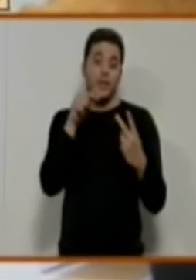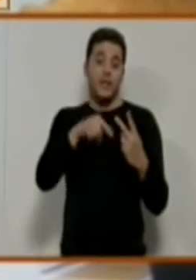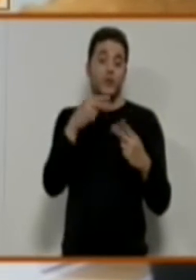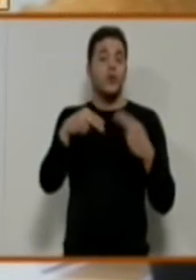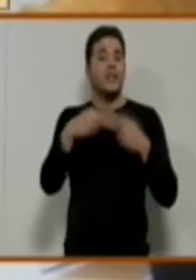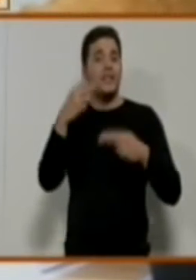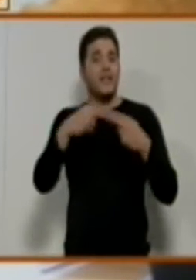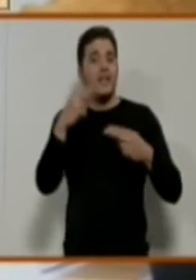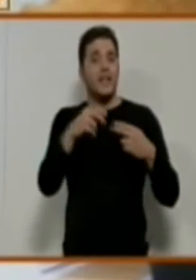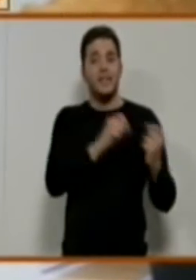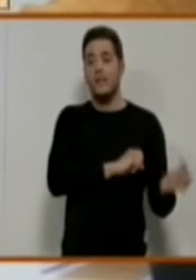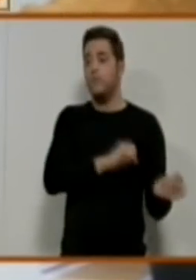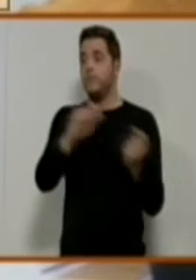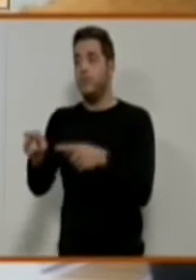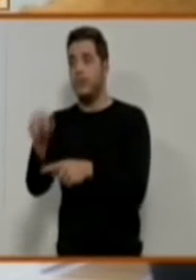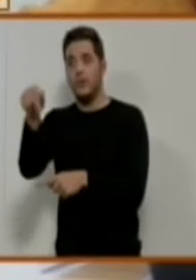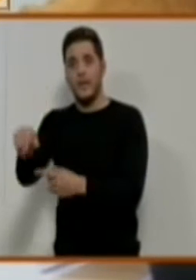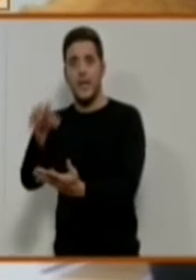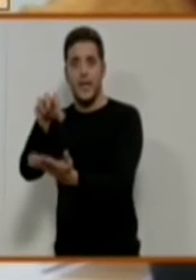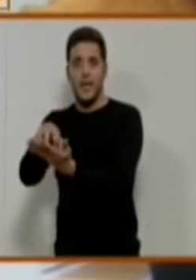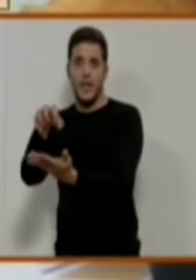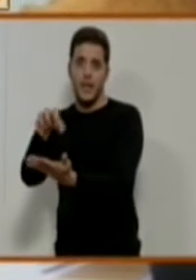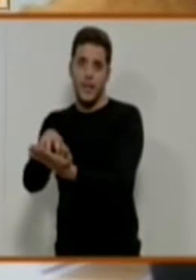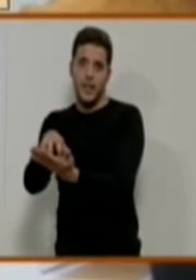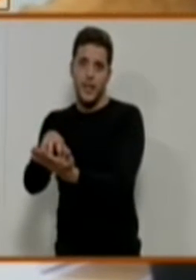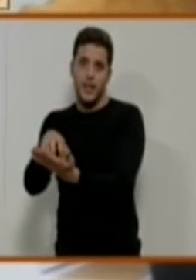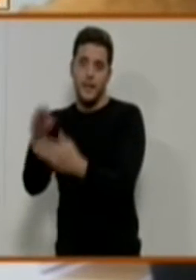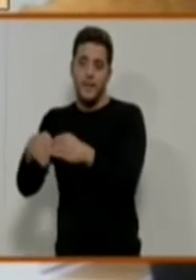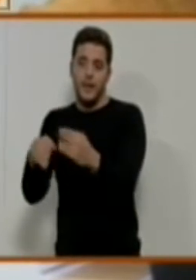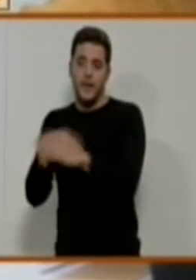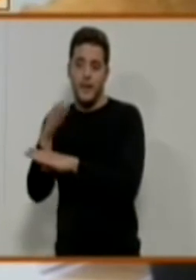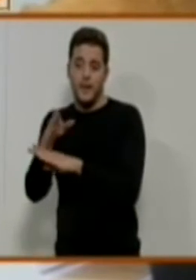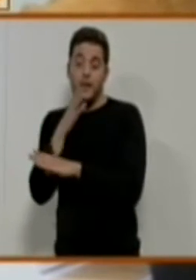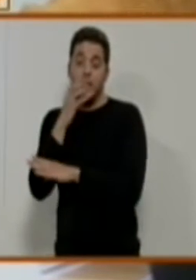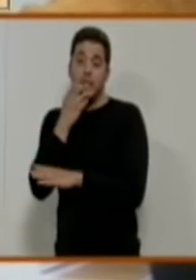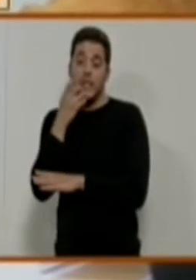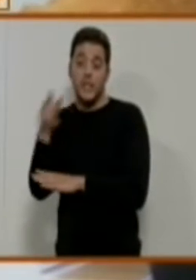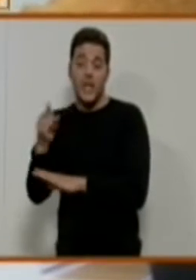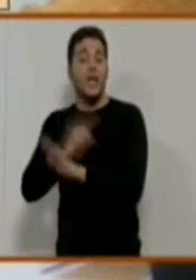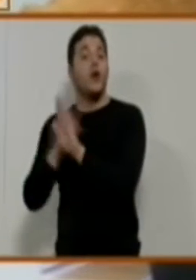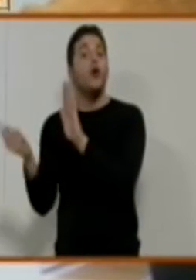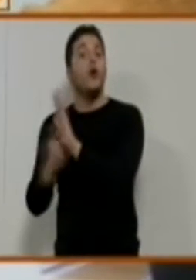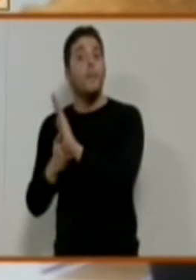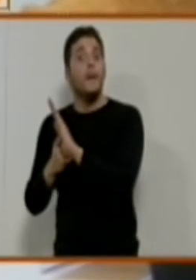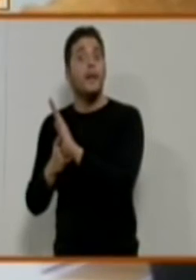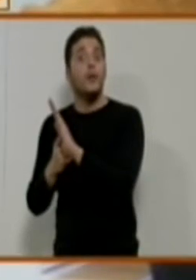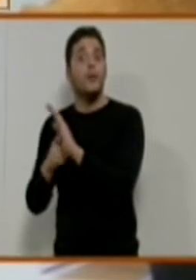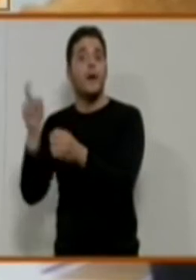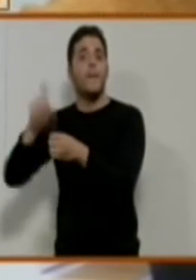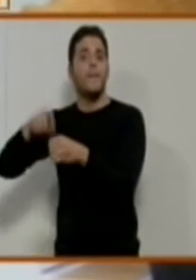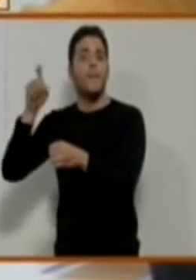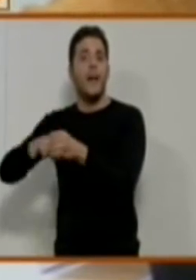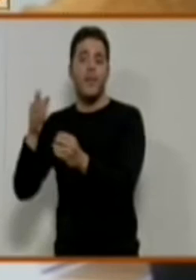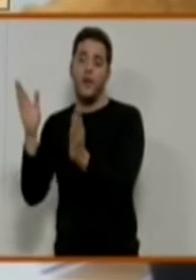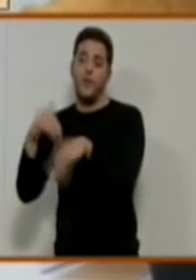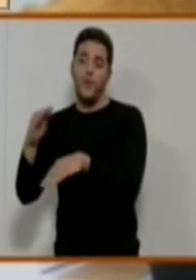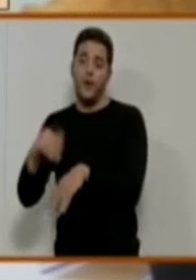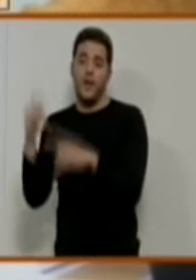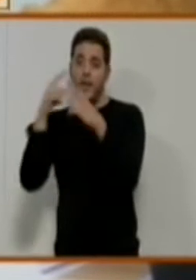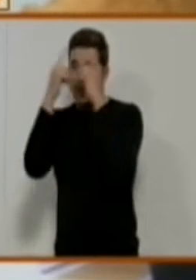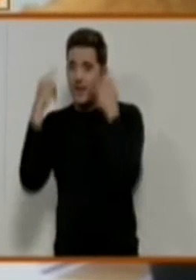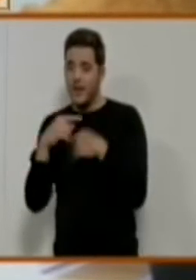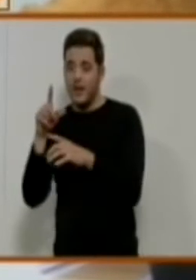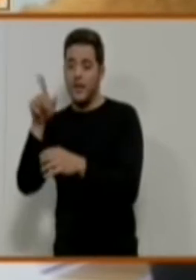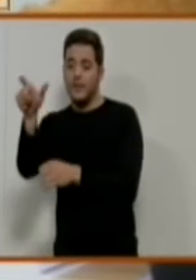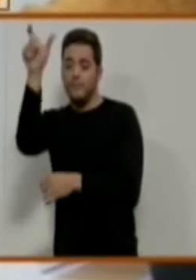desplace el albergue. Si el albergue no tuviera plazas porque estuviera completo, Cáritas desplazaría a una de las personas que han iniciado